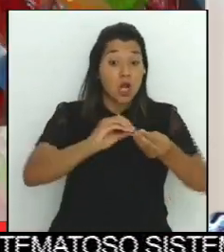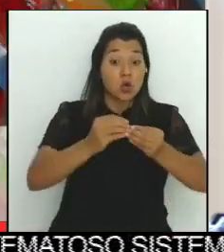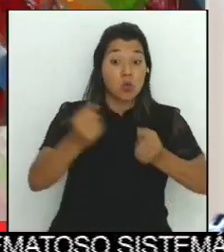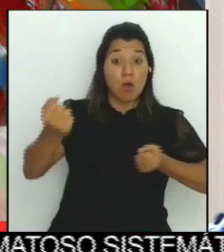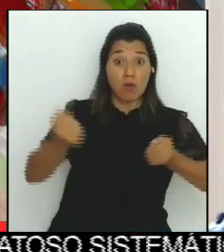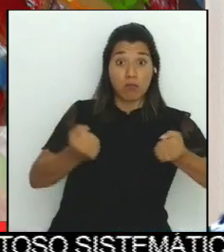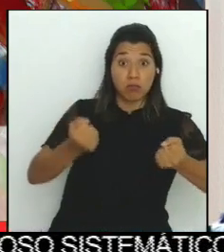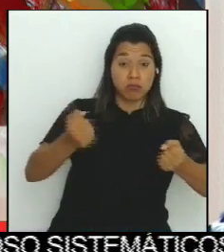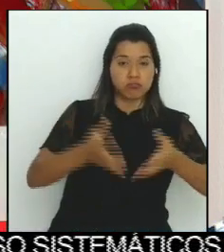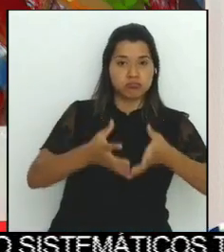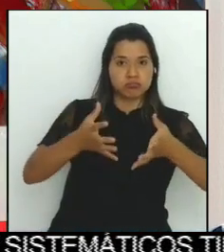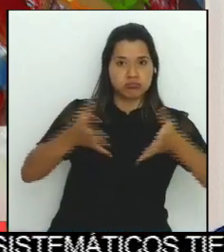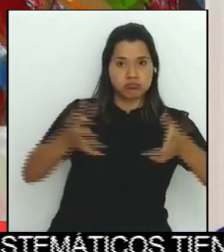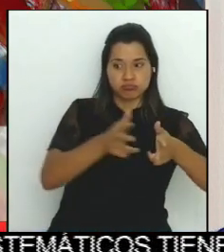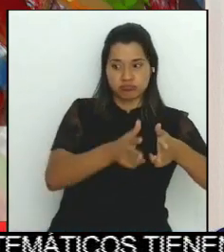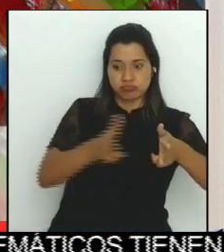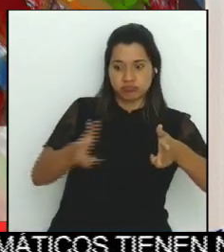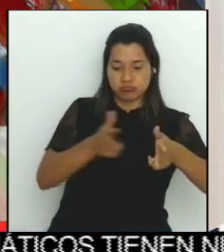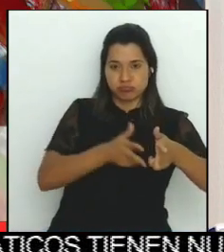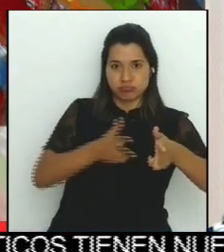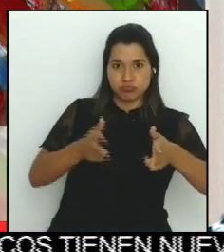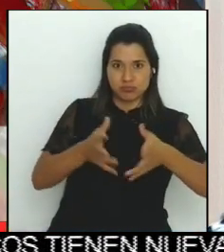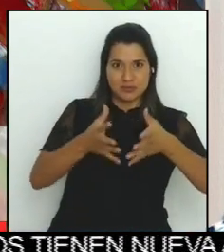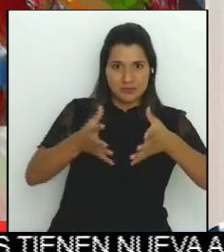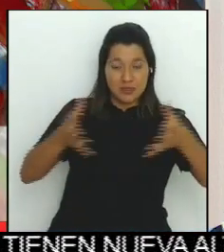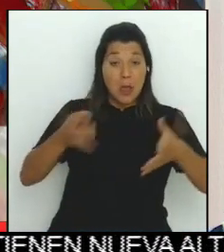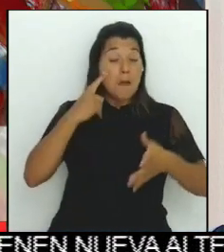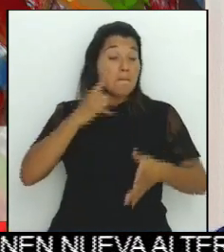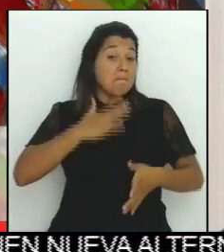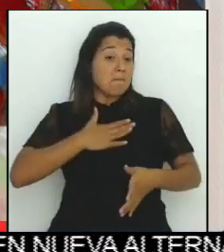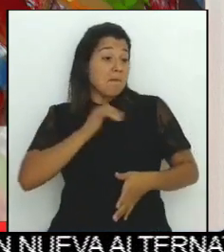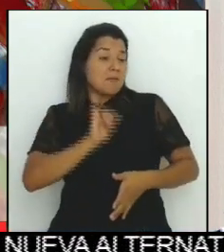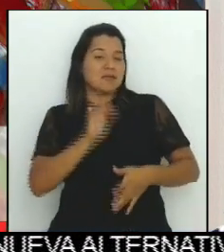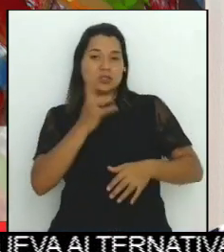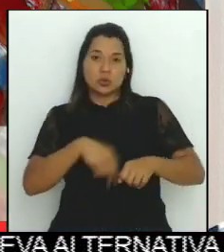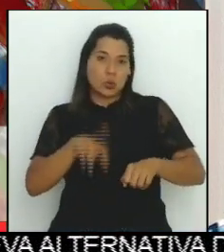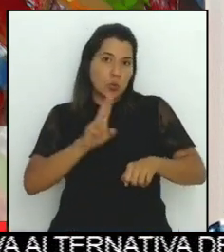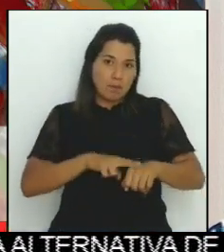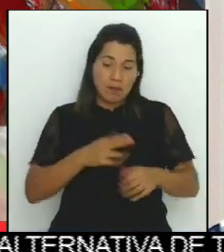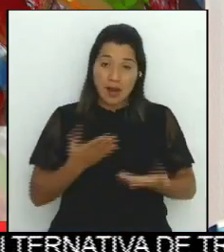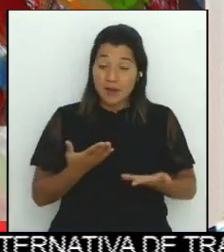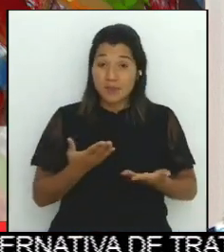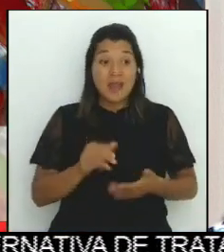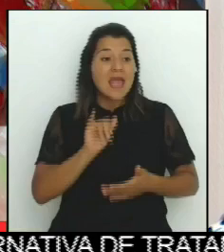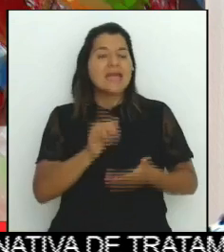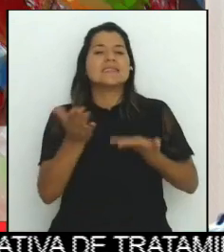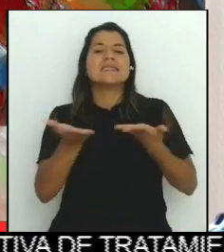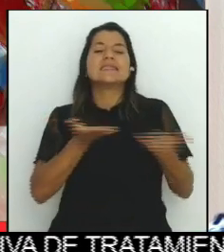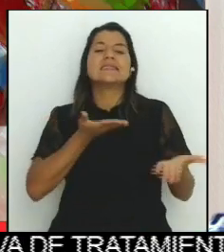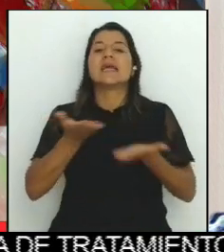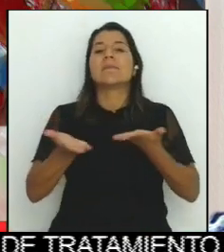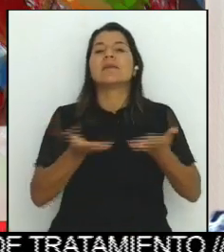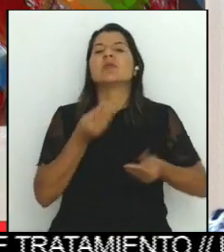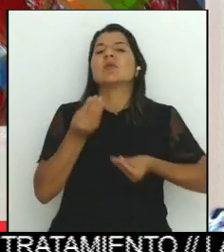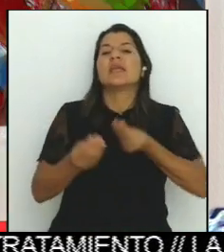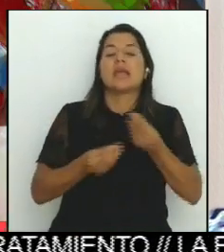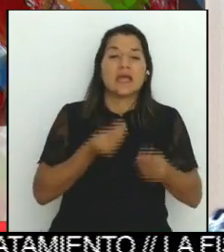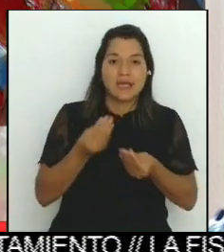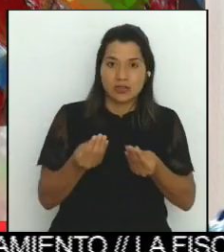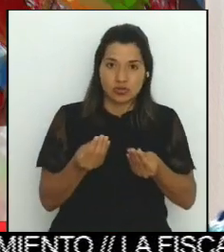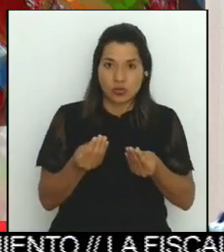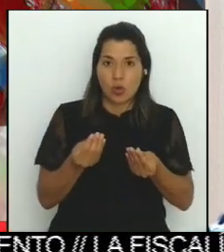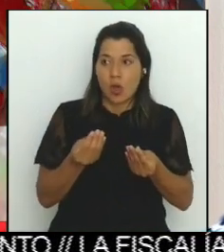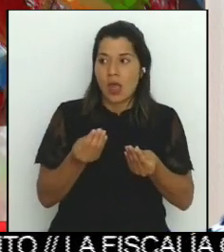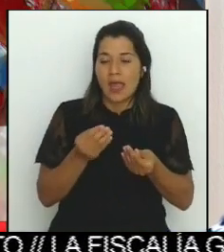normal, es un servicio que de alguna forma vino a disruptir la normalidad del